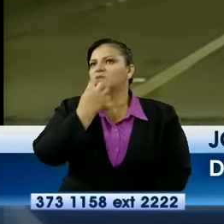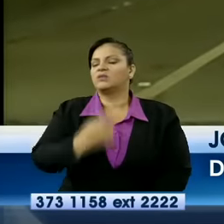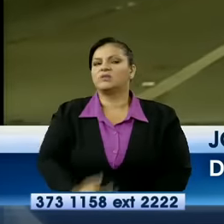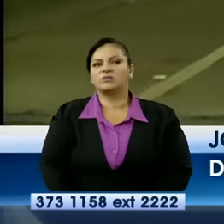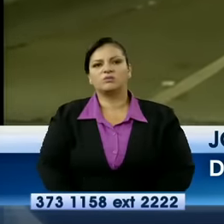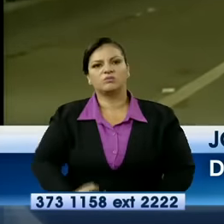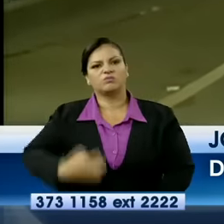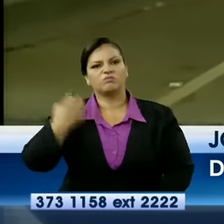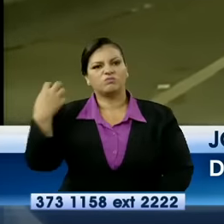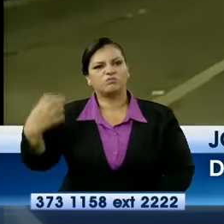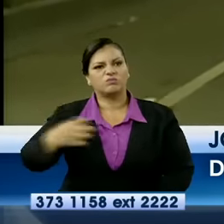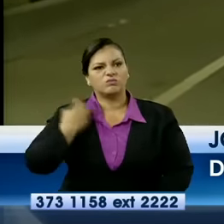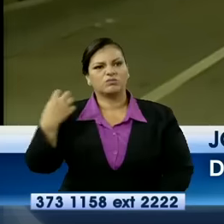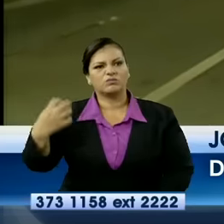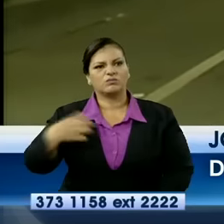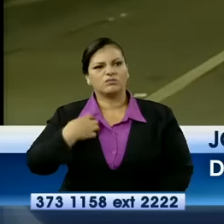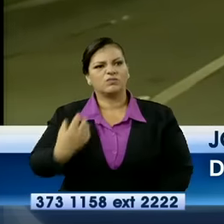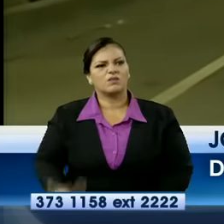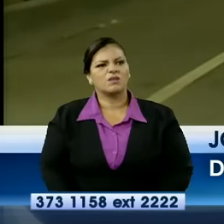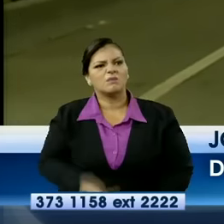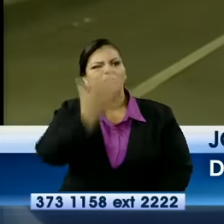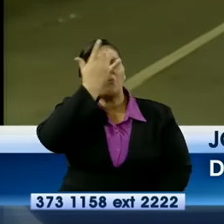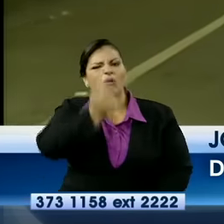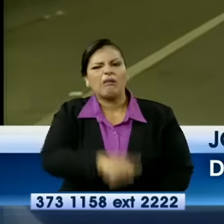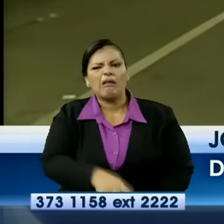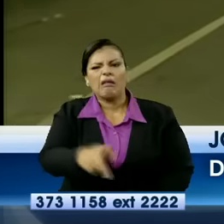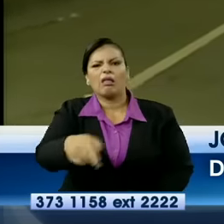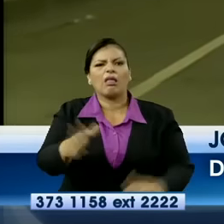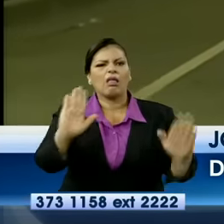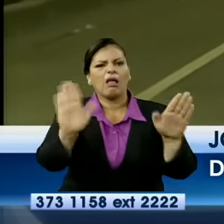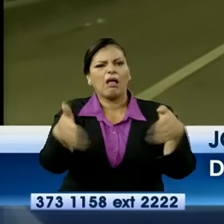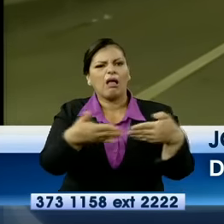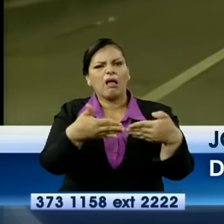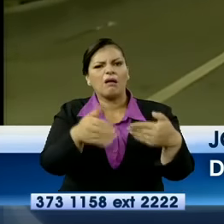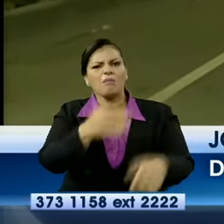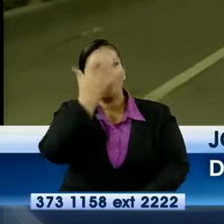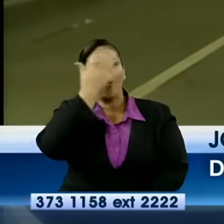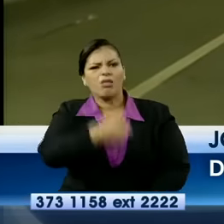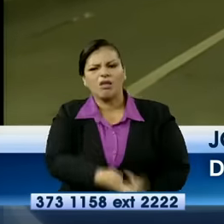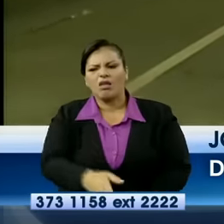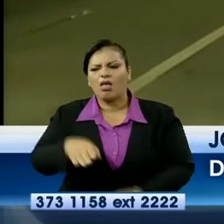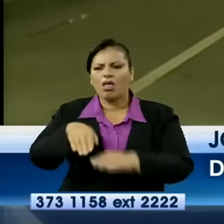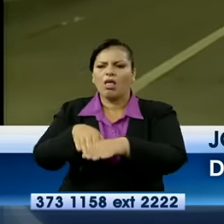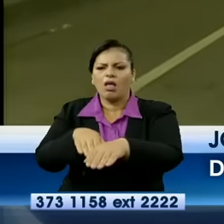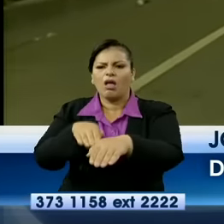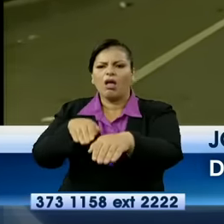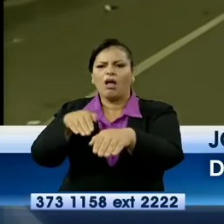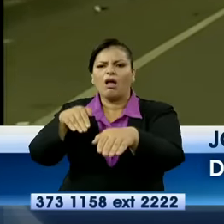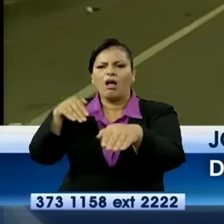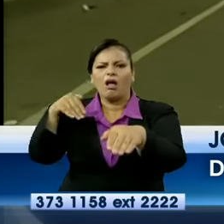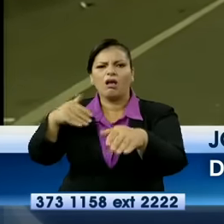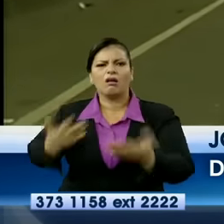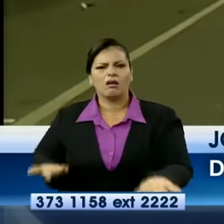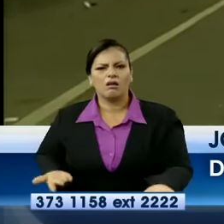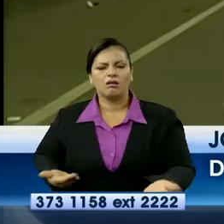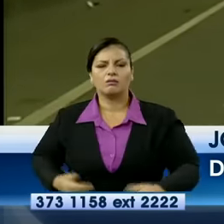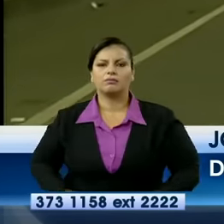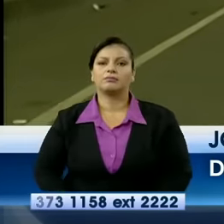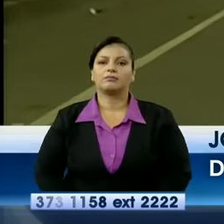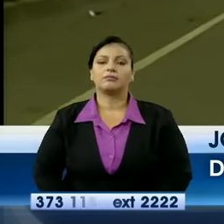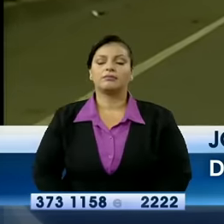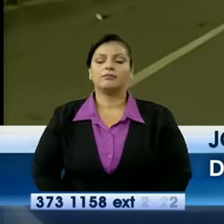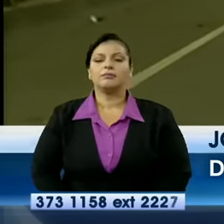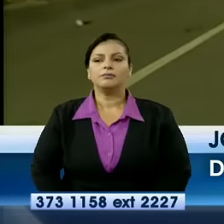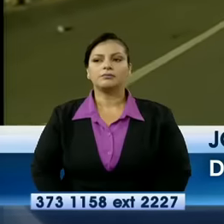se cerraba uno o dos carriles de los puentes de la vía perimetral. Asimismo, se están reconstruyendo